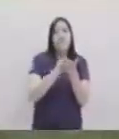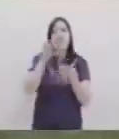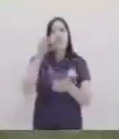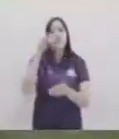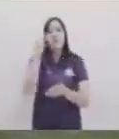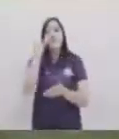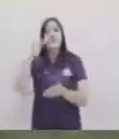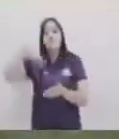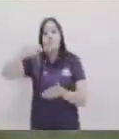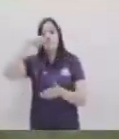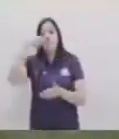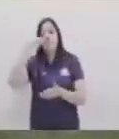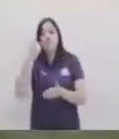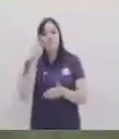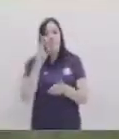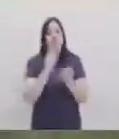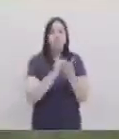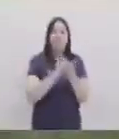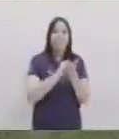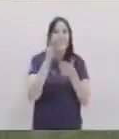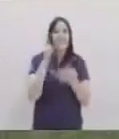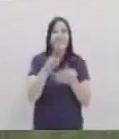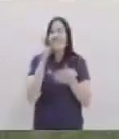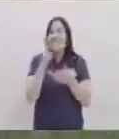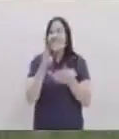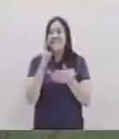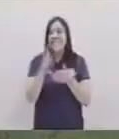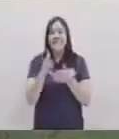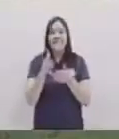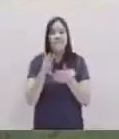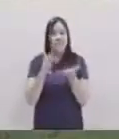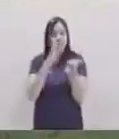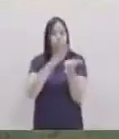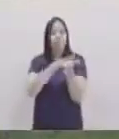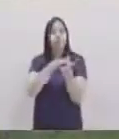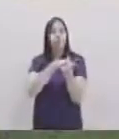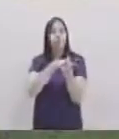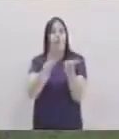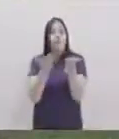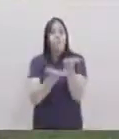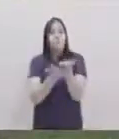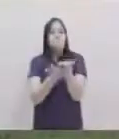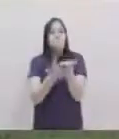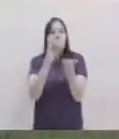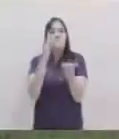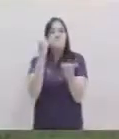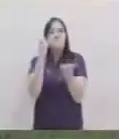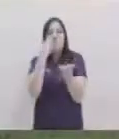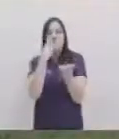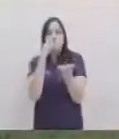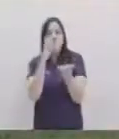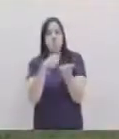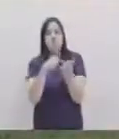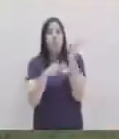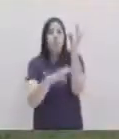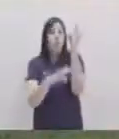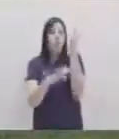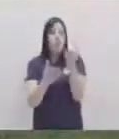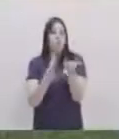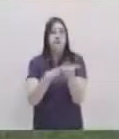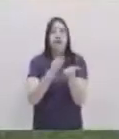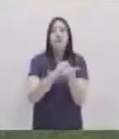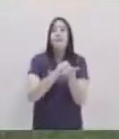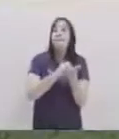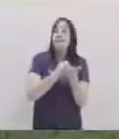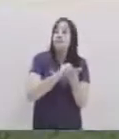escribir pintar leer con una base que va a ser mi mano izquierda de una hoja con la palma hacia arriba debes